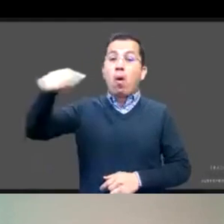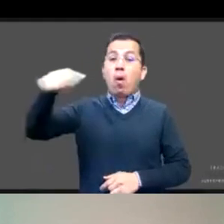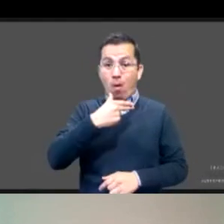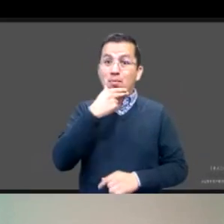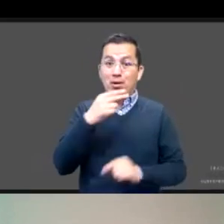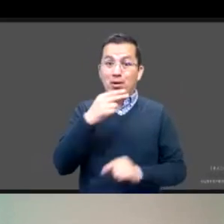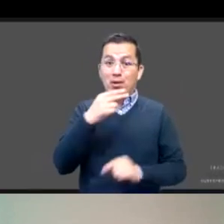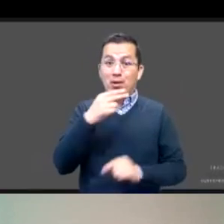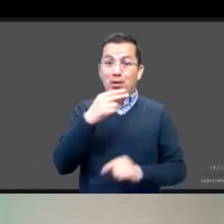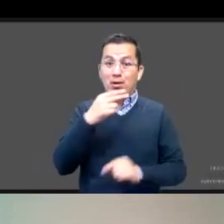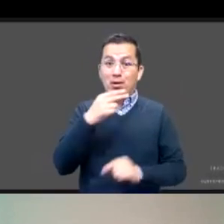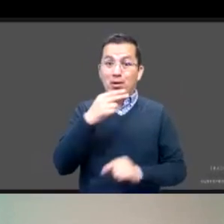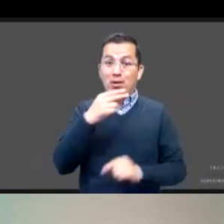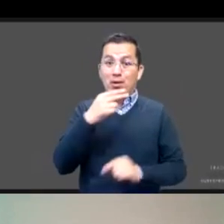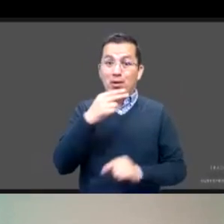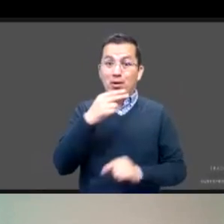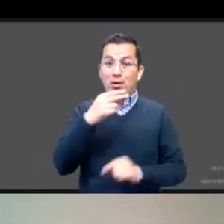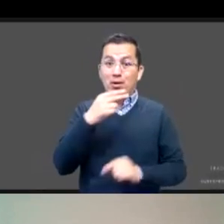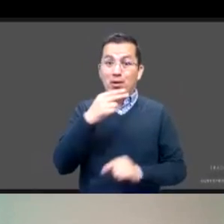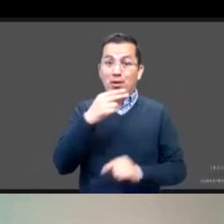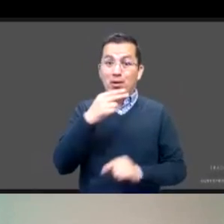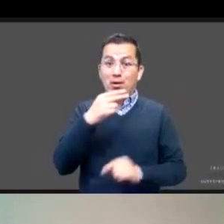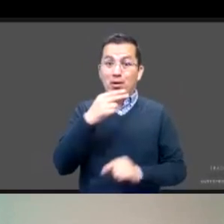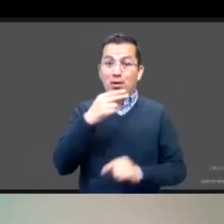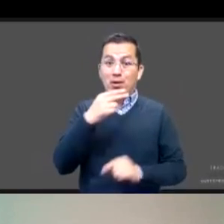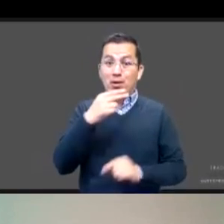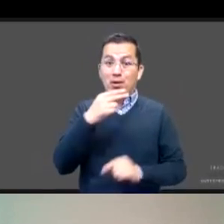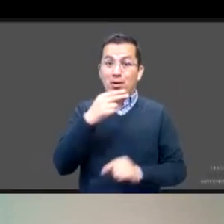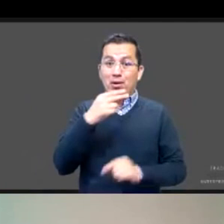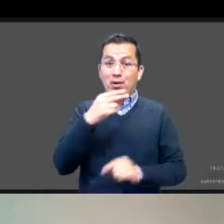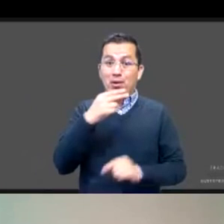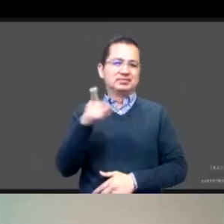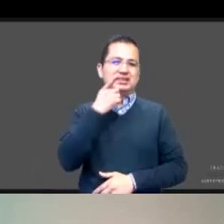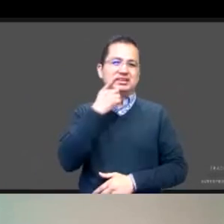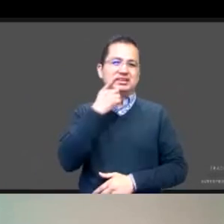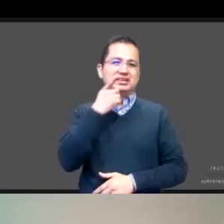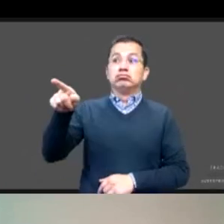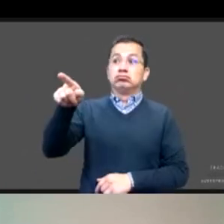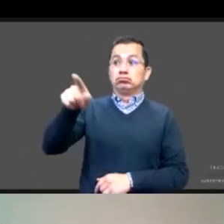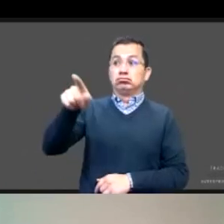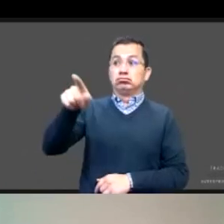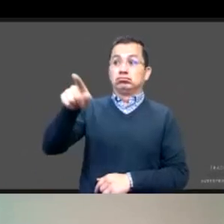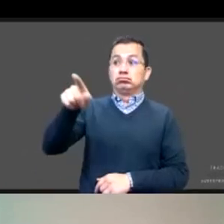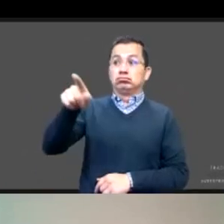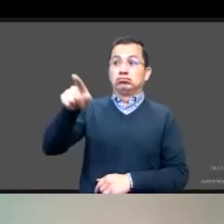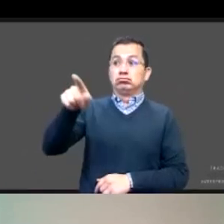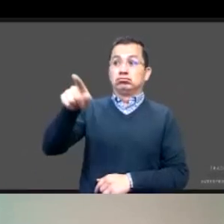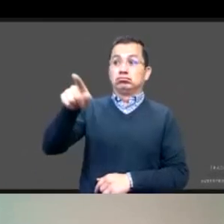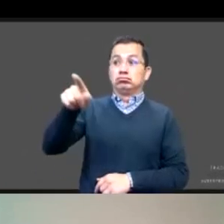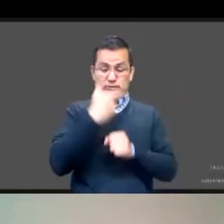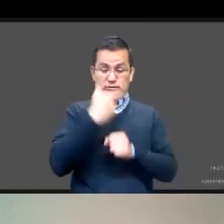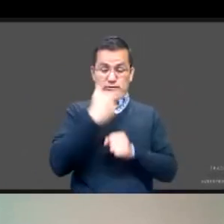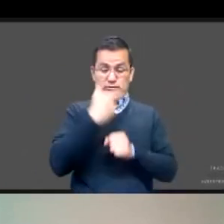tienen, como bien lo decía Javier, se tienen que hacer responsables de su masculinidad y del ejercicio de poder